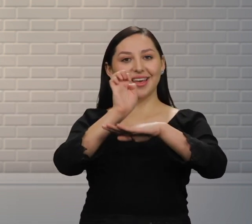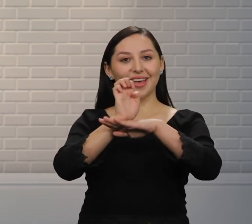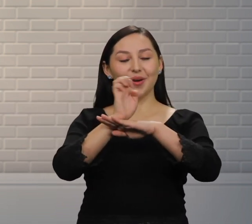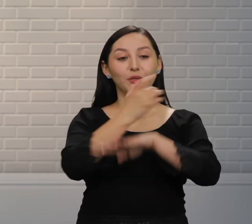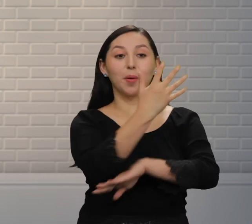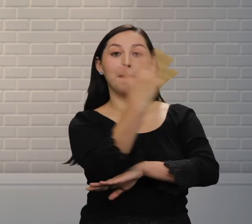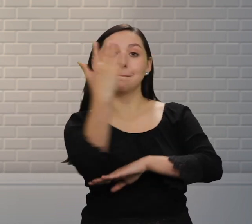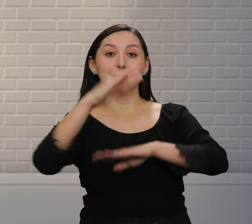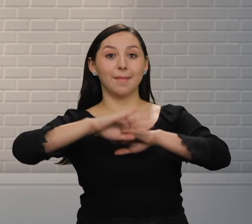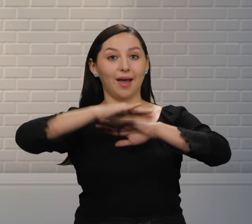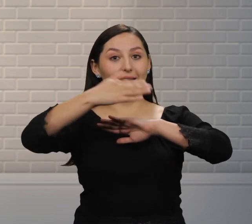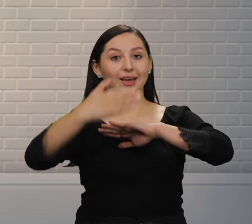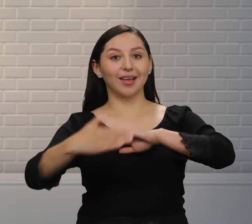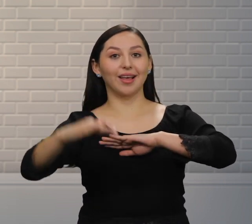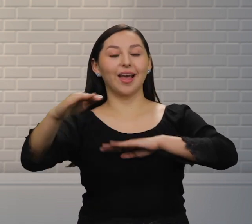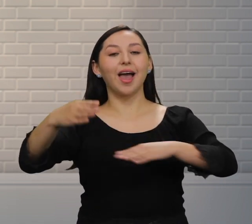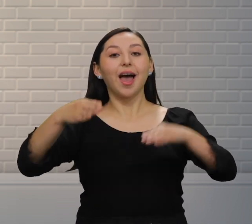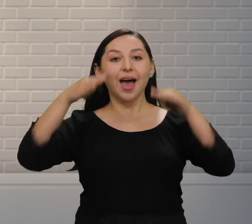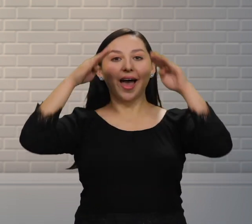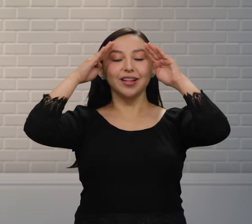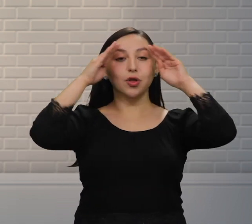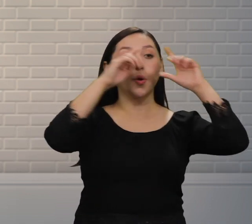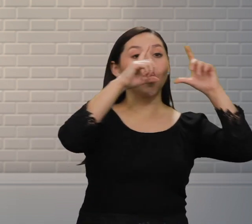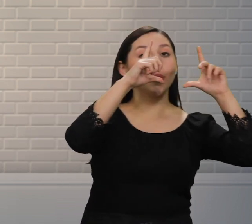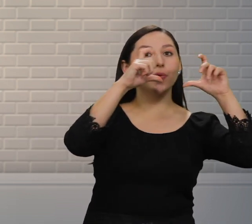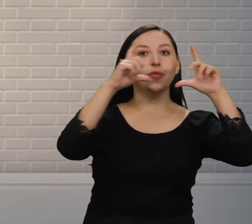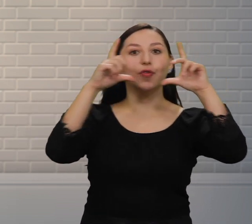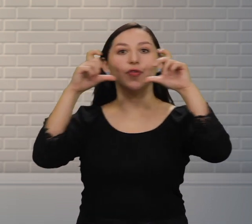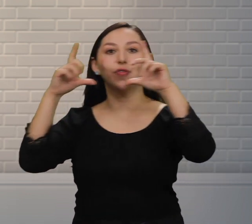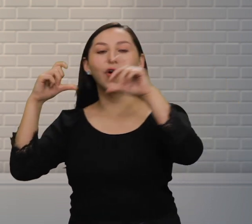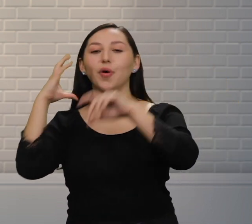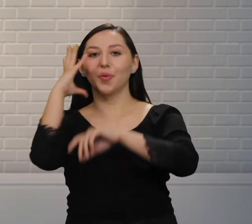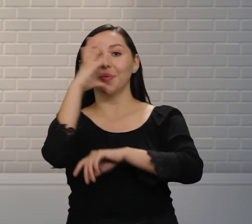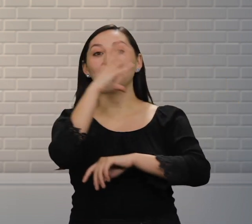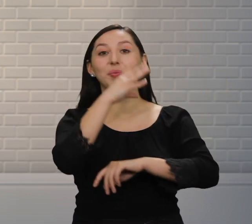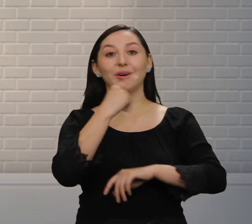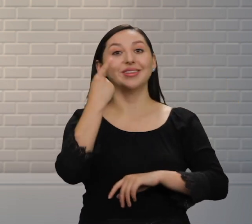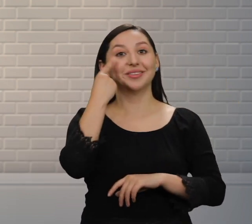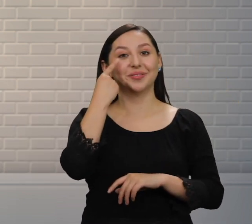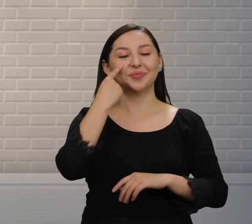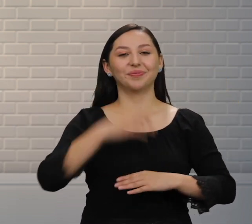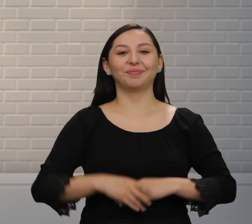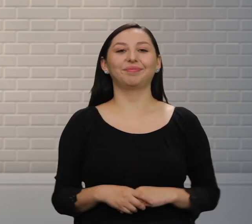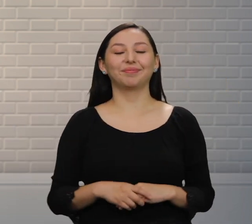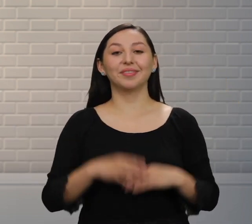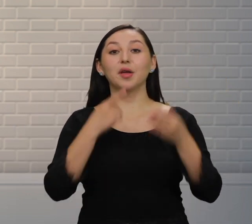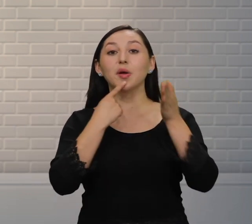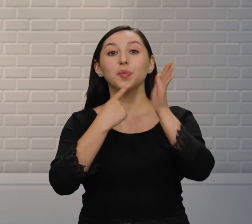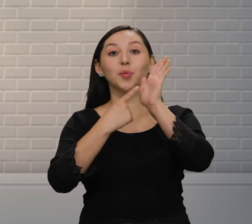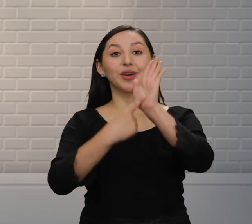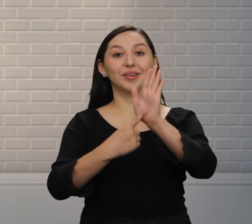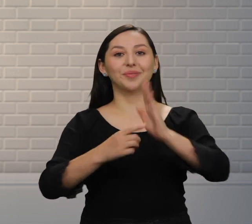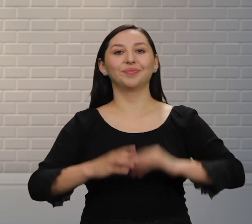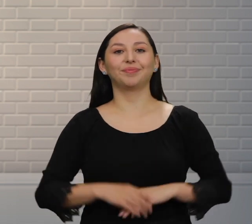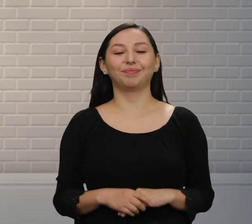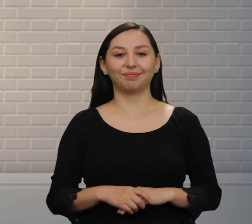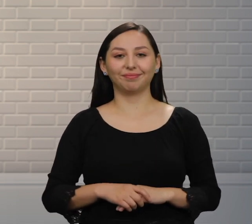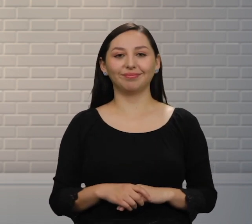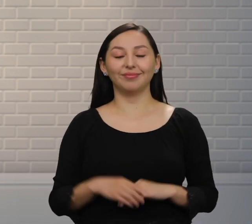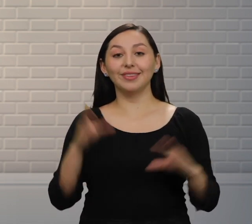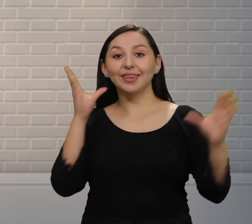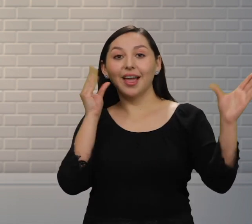presta atención a estas imágenes sobre algunas de las especies que viven en los manglares Por ejemplo, está el